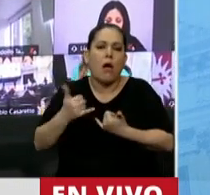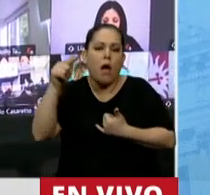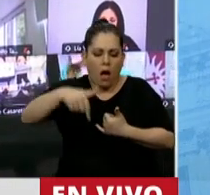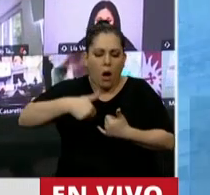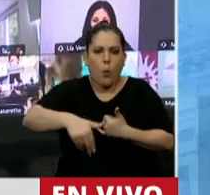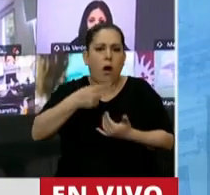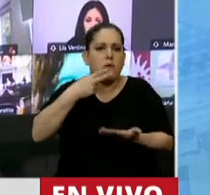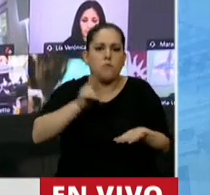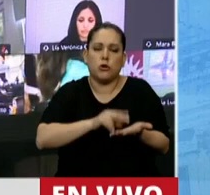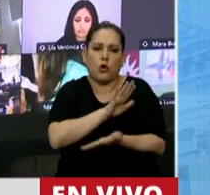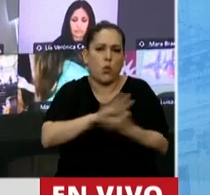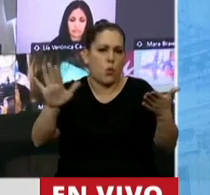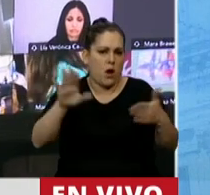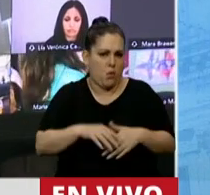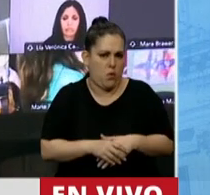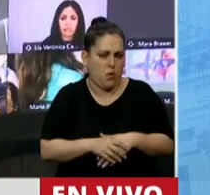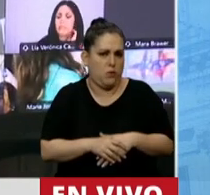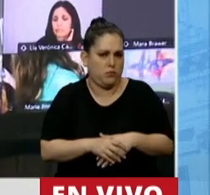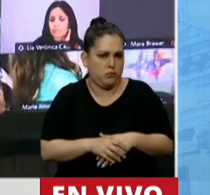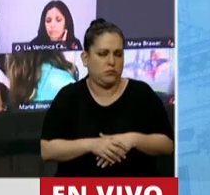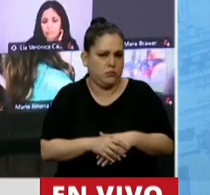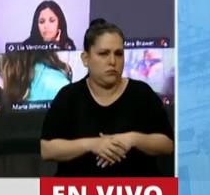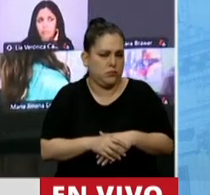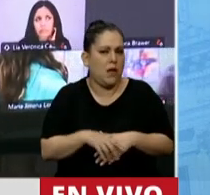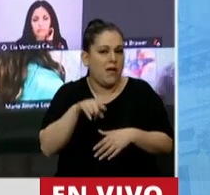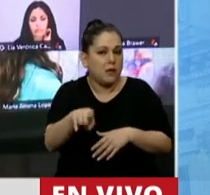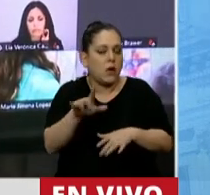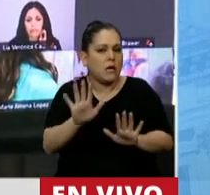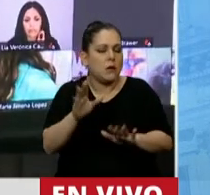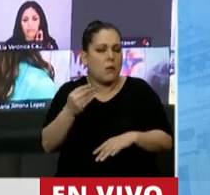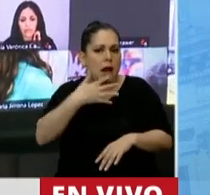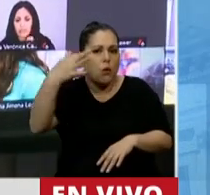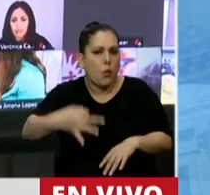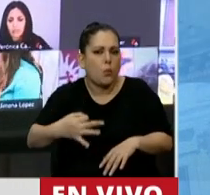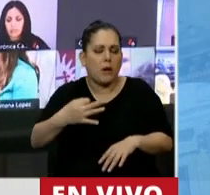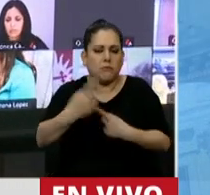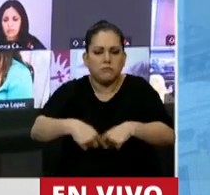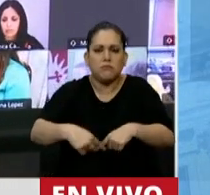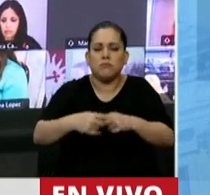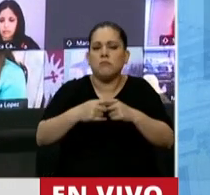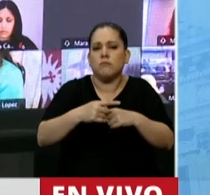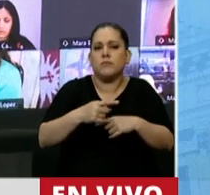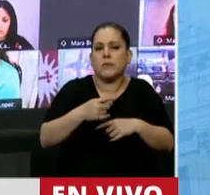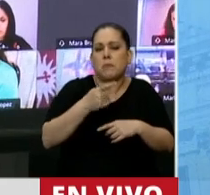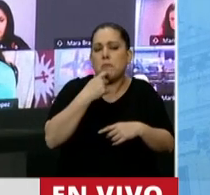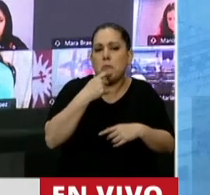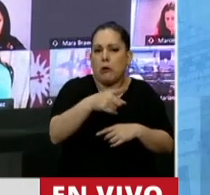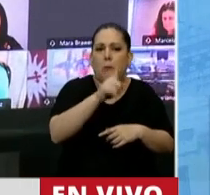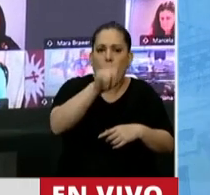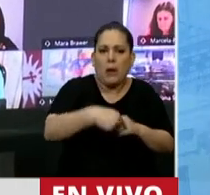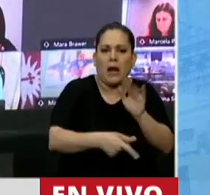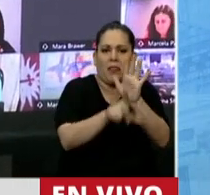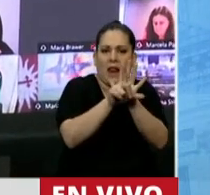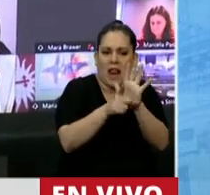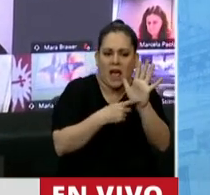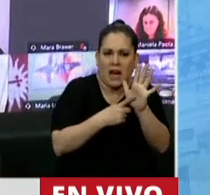de un nuevo impuesto. Y ello es así por cumplir con todos los conceptos que lo integran. A saber, surge de la ley,